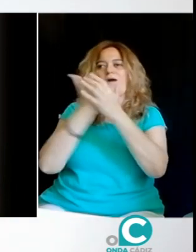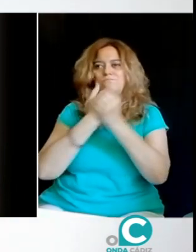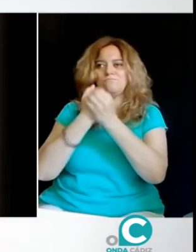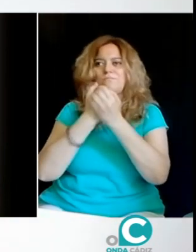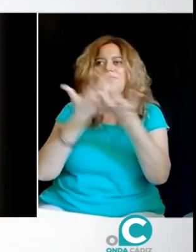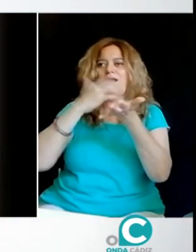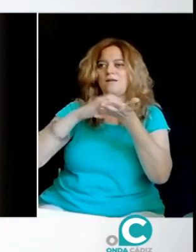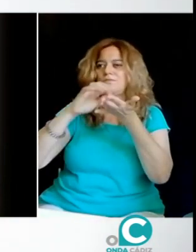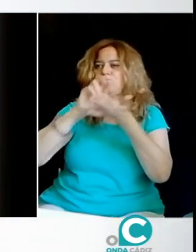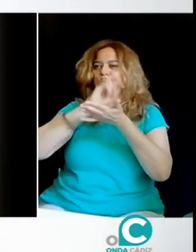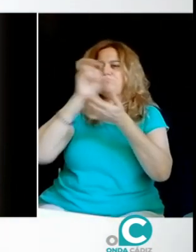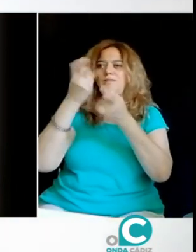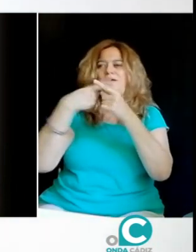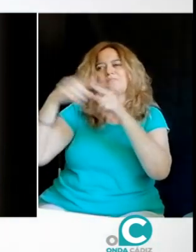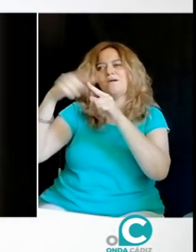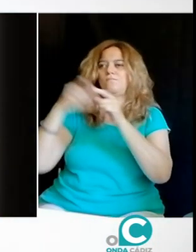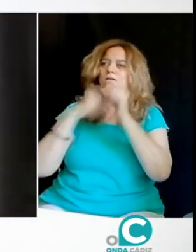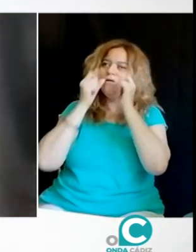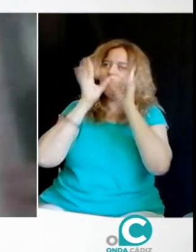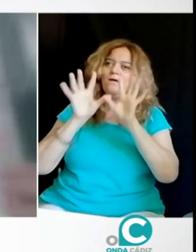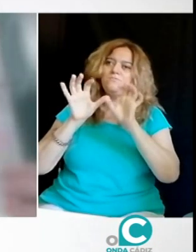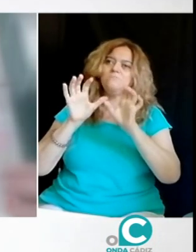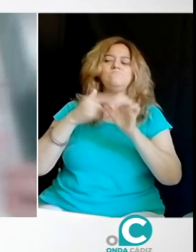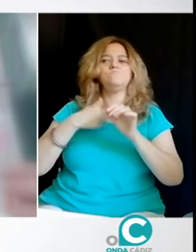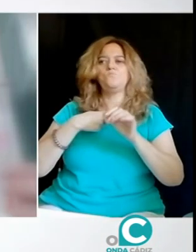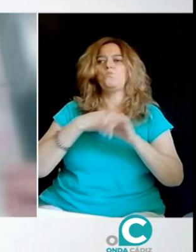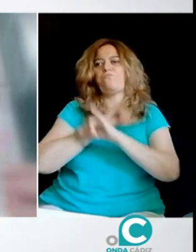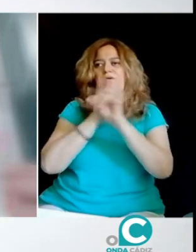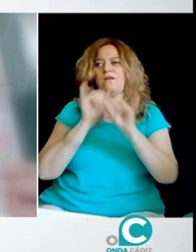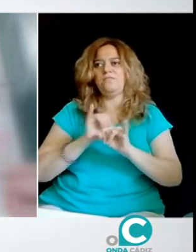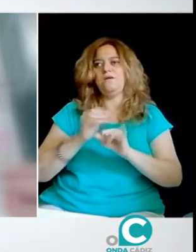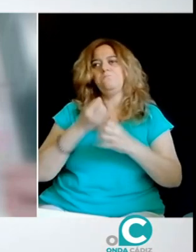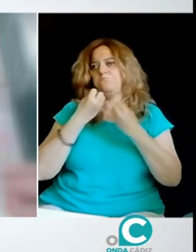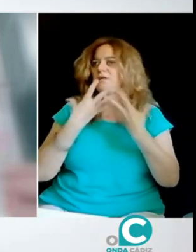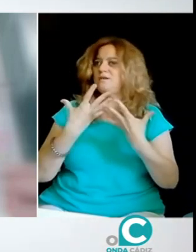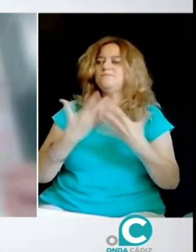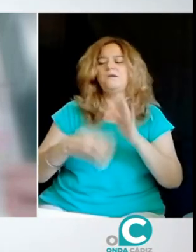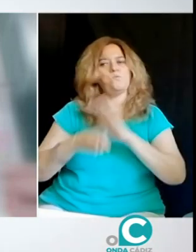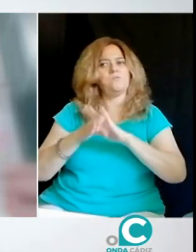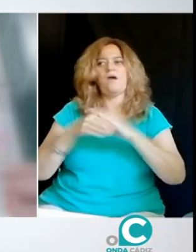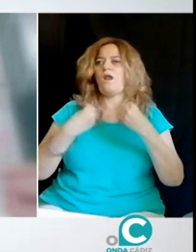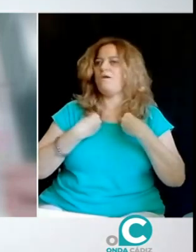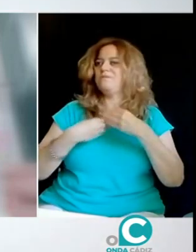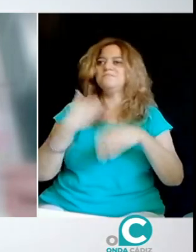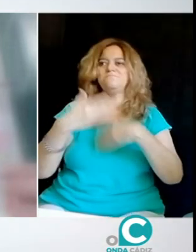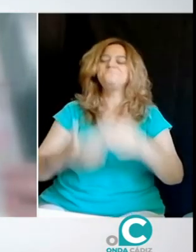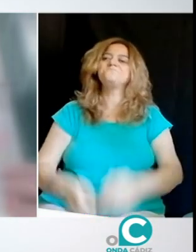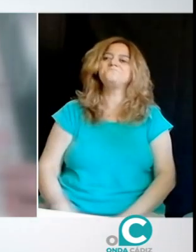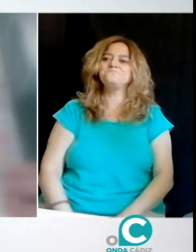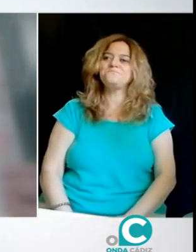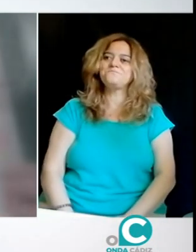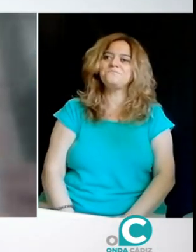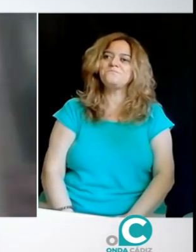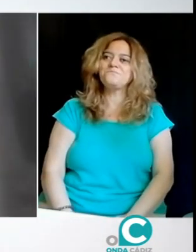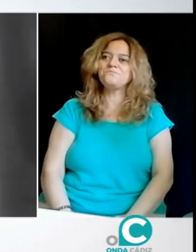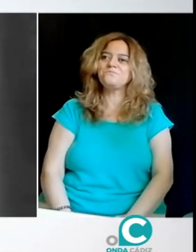cada uno, si es algo común, si es activido, pues se comunicará, se comunicará, una situación, pero diferente. Por ejemplo, en mi caso,